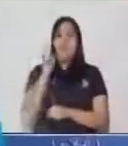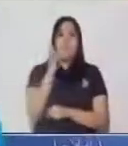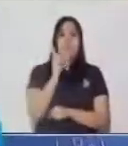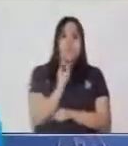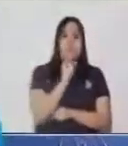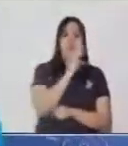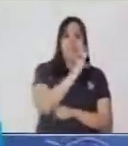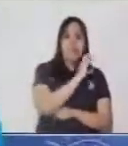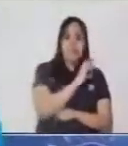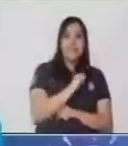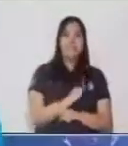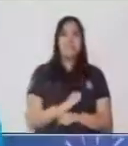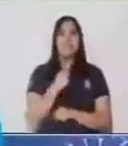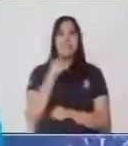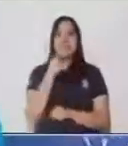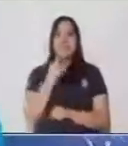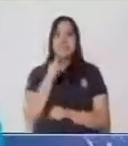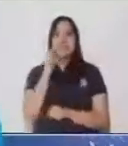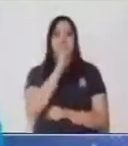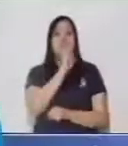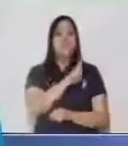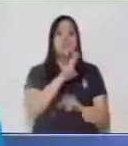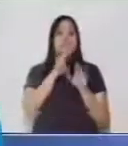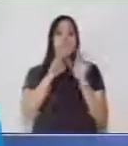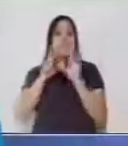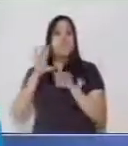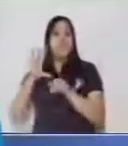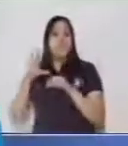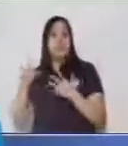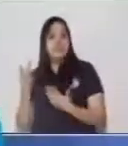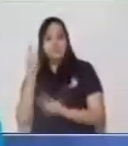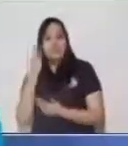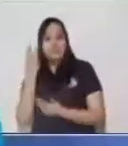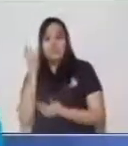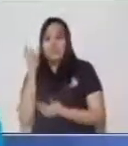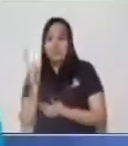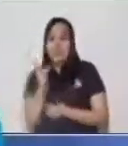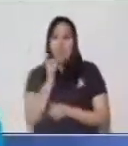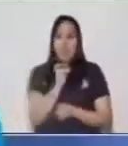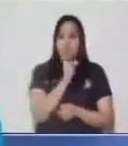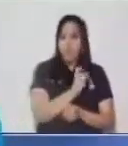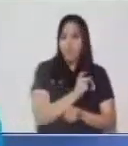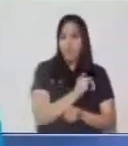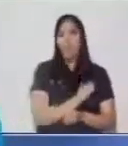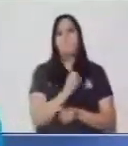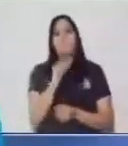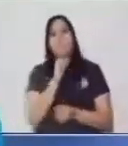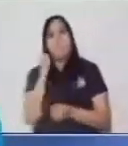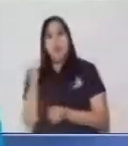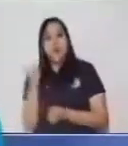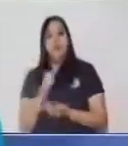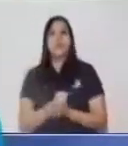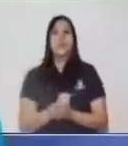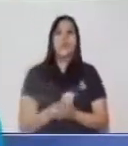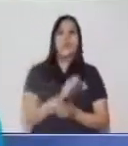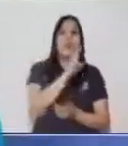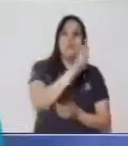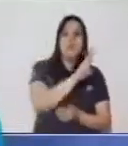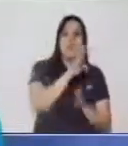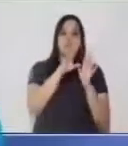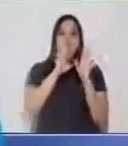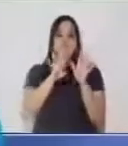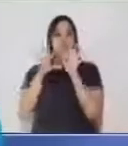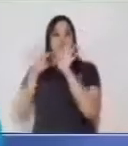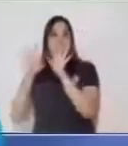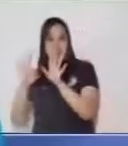275 y 298. Estos